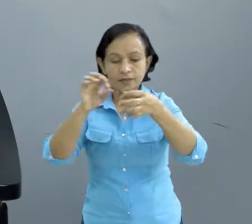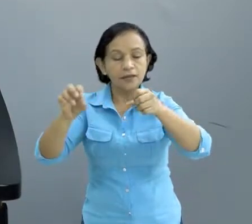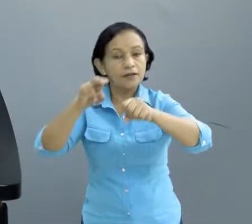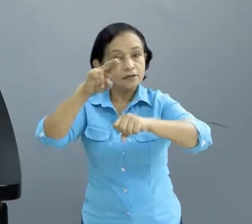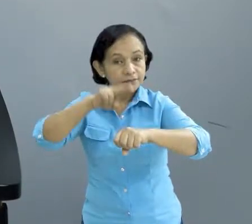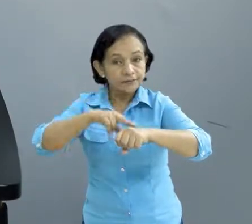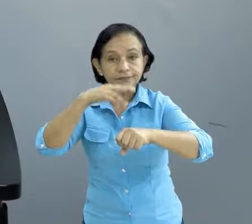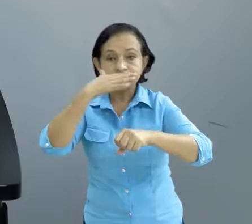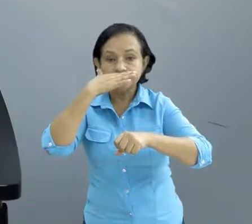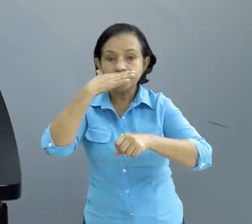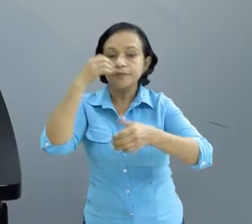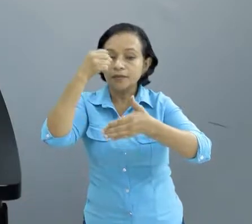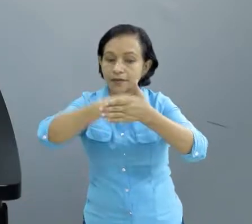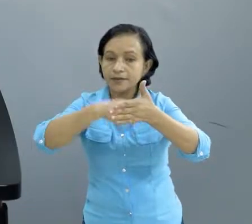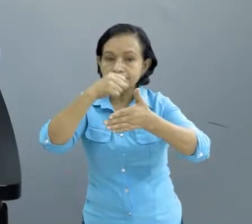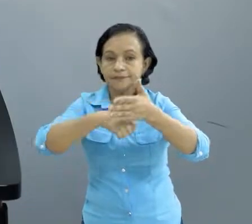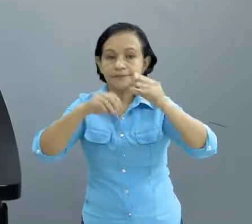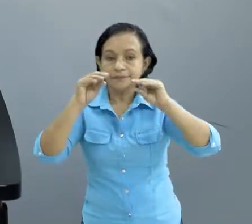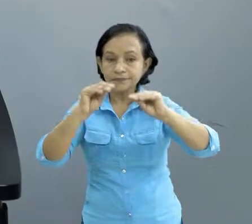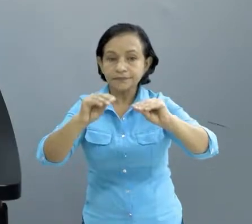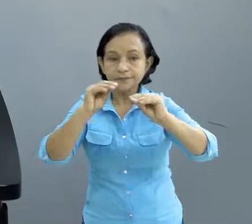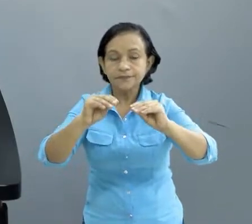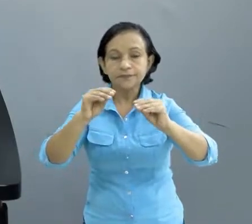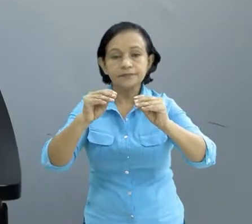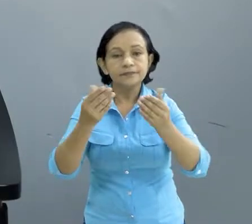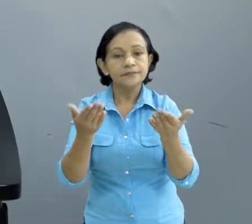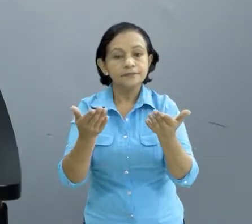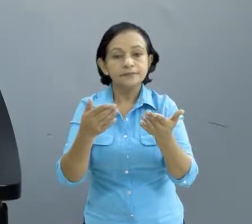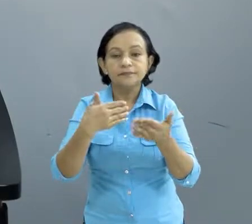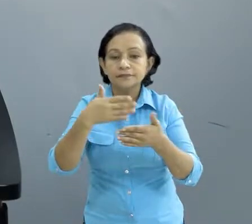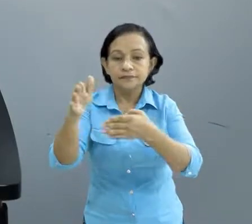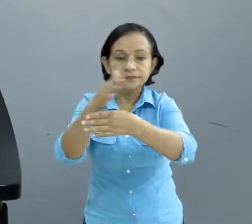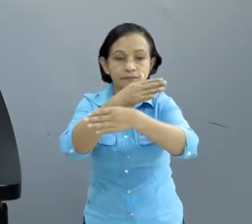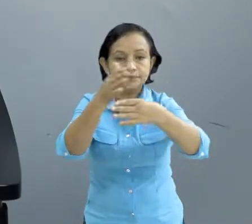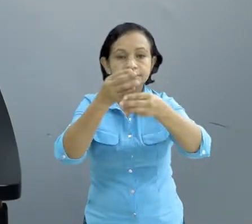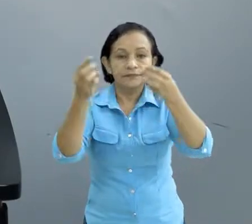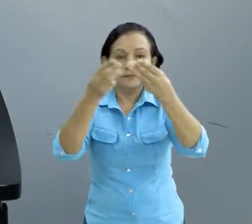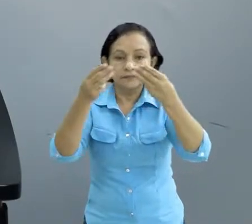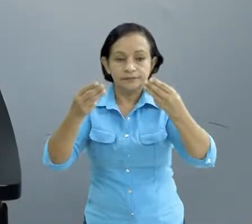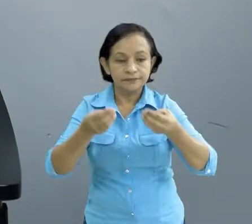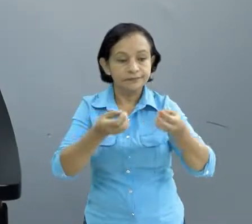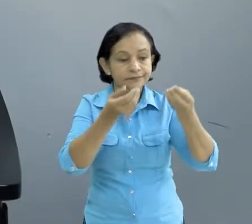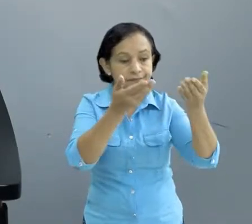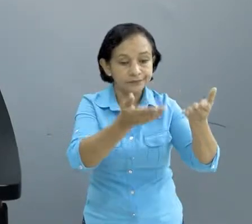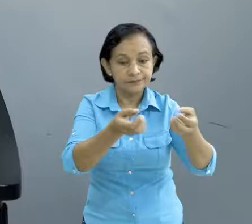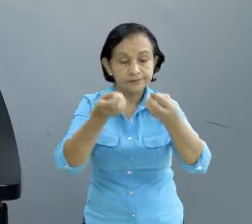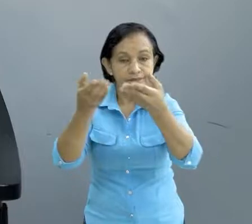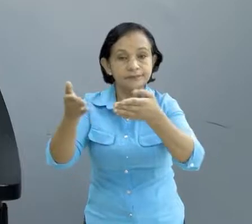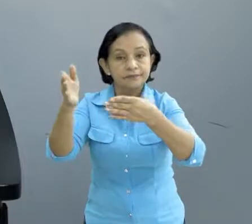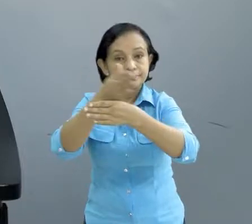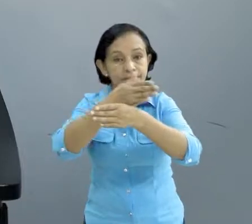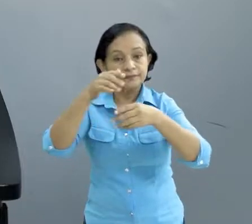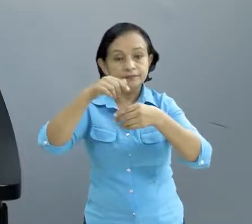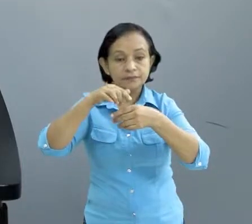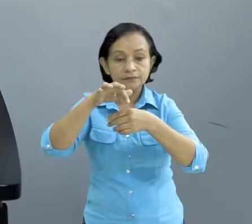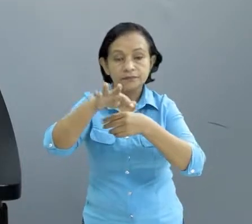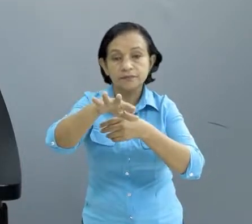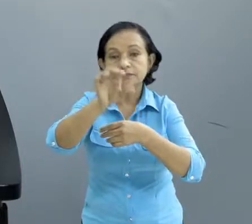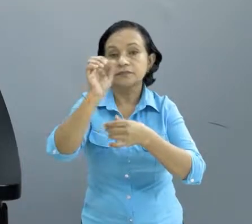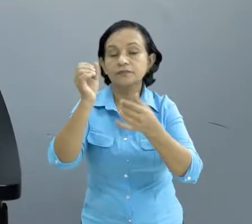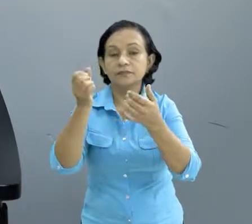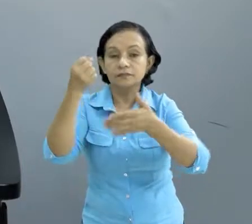Unidad Nacional, se están fortaleciendo en la instrumentalización dentro de los puestos de mando y también el